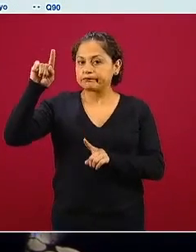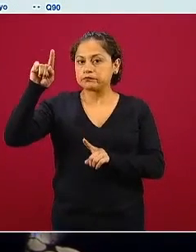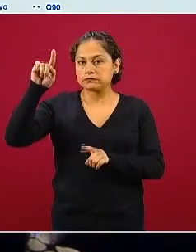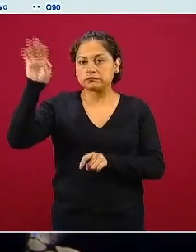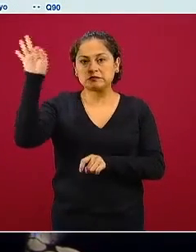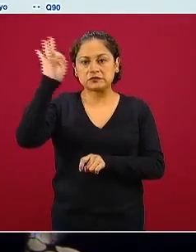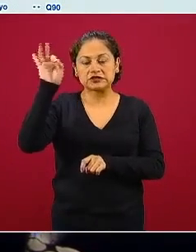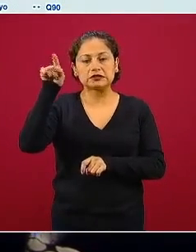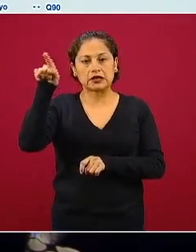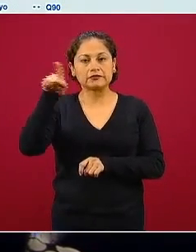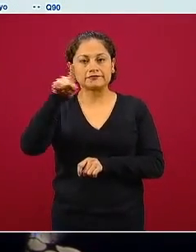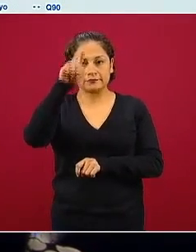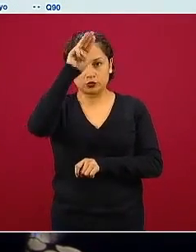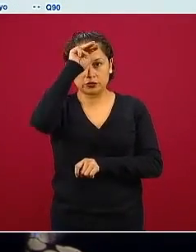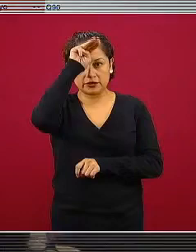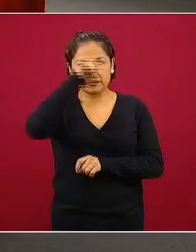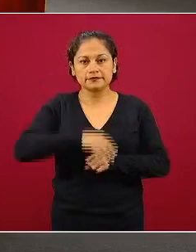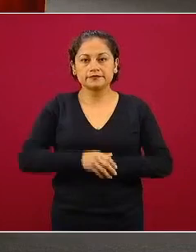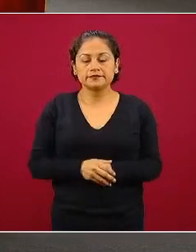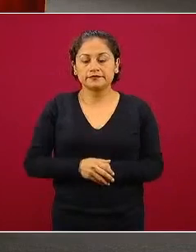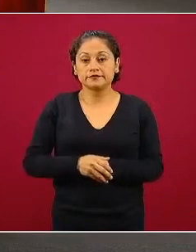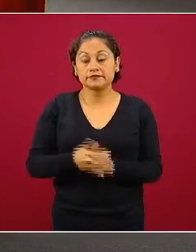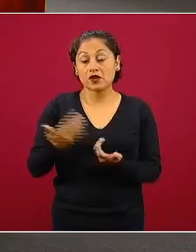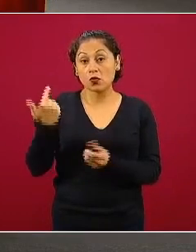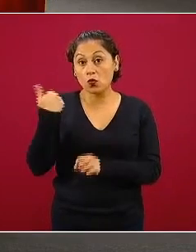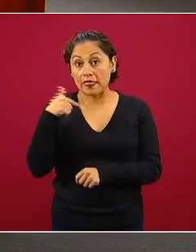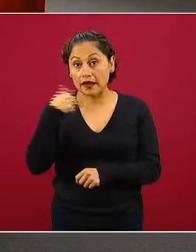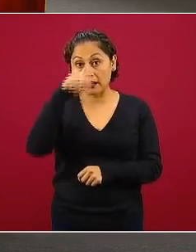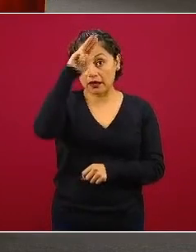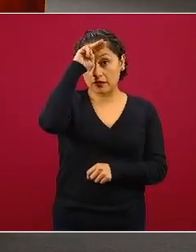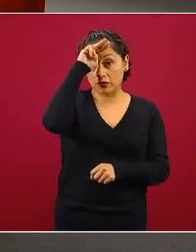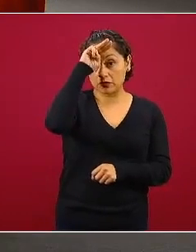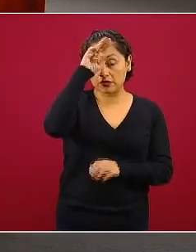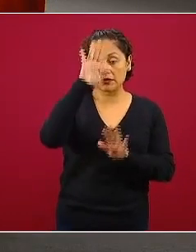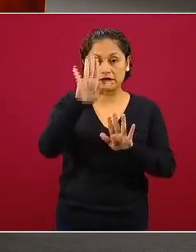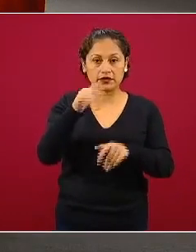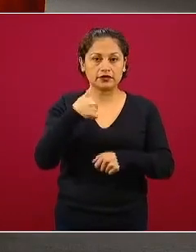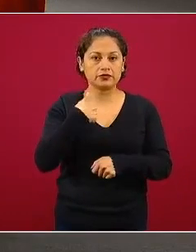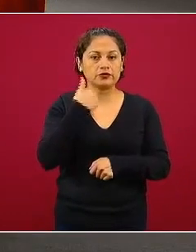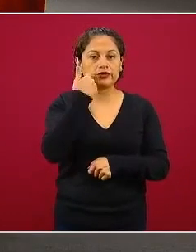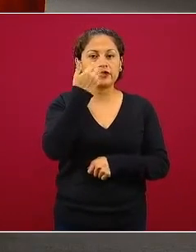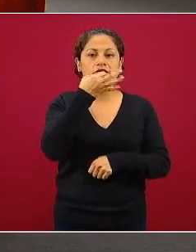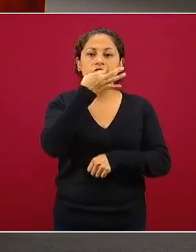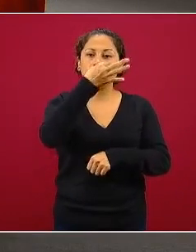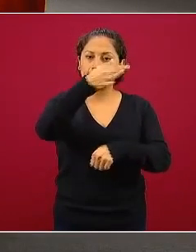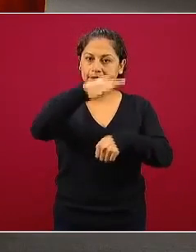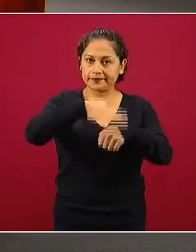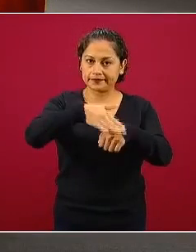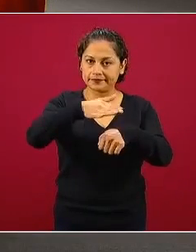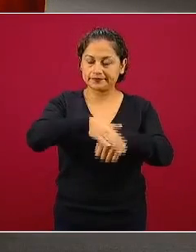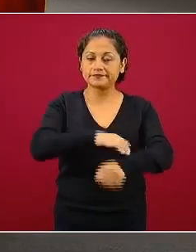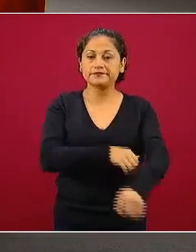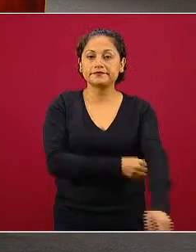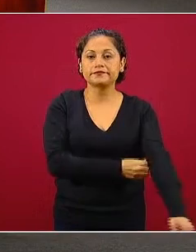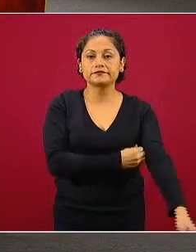en Monterrey ahora respecto a Guadalajara y Monterrey quiero hacer la siguiente advertencia recuerden que todas estas curvas